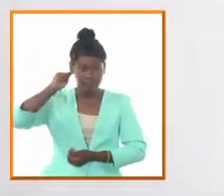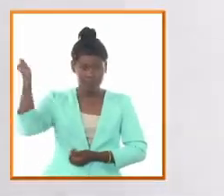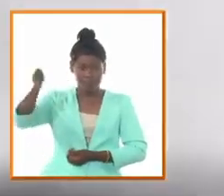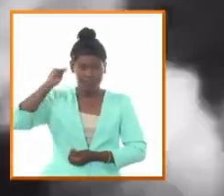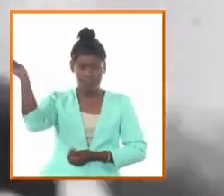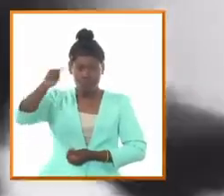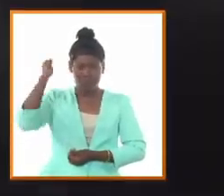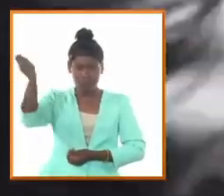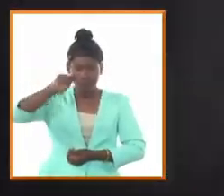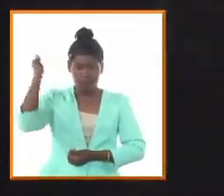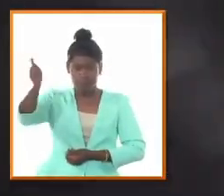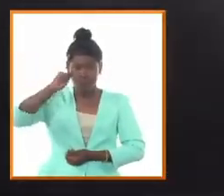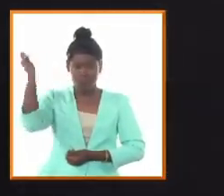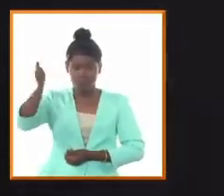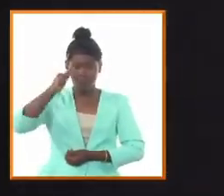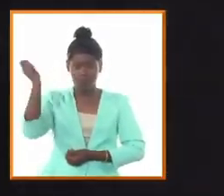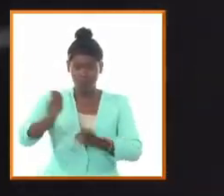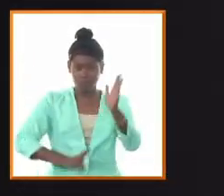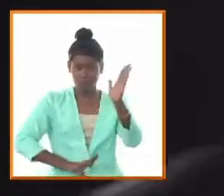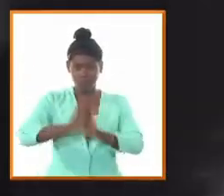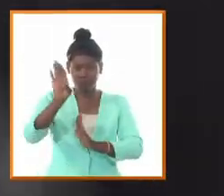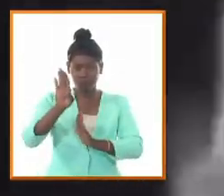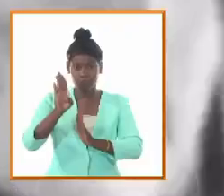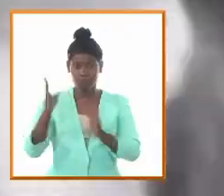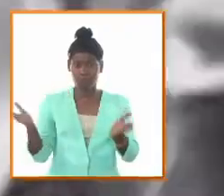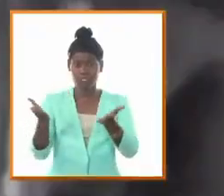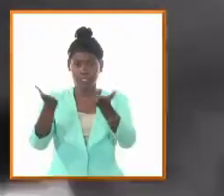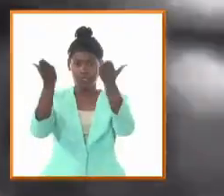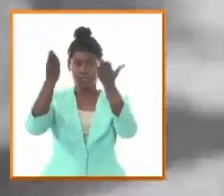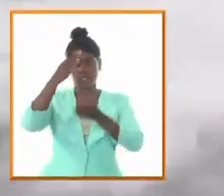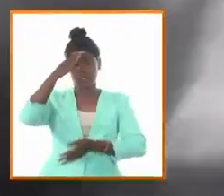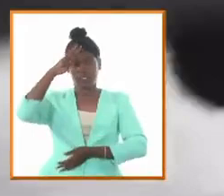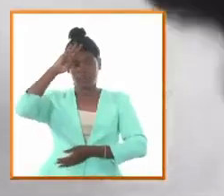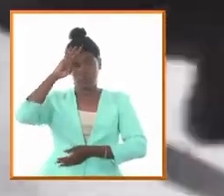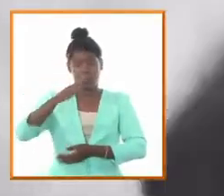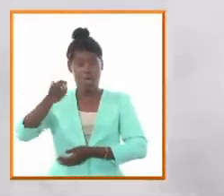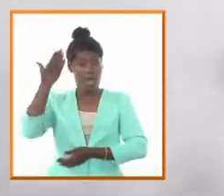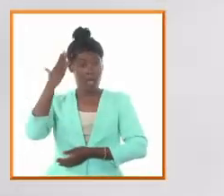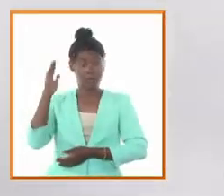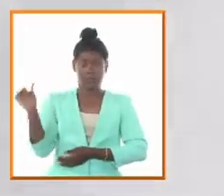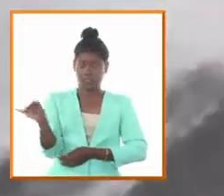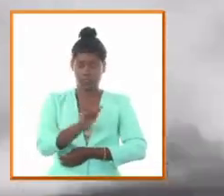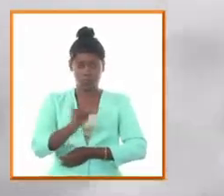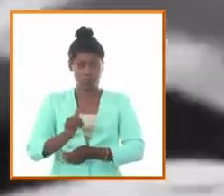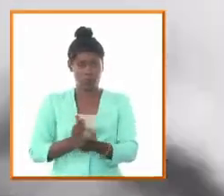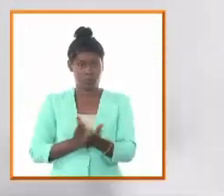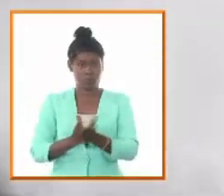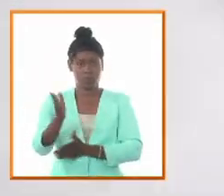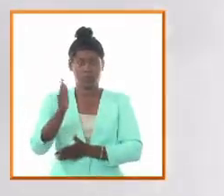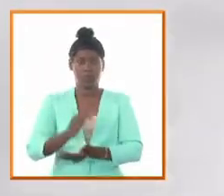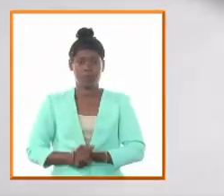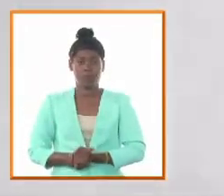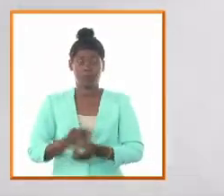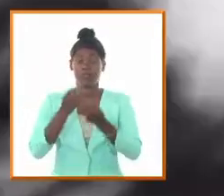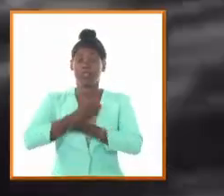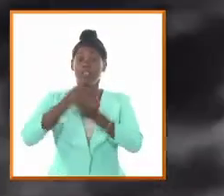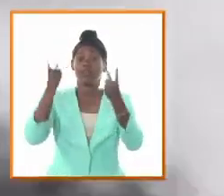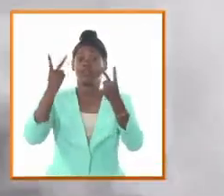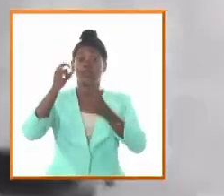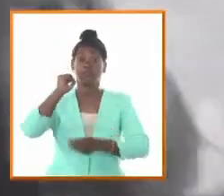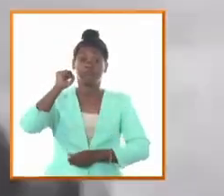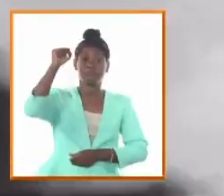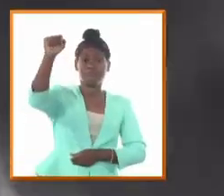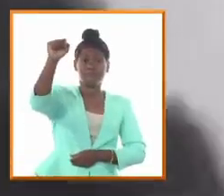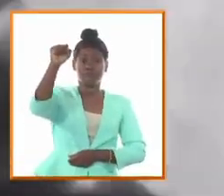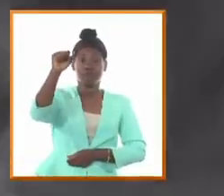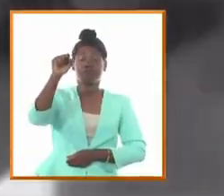como cargaba su caballería gloriosa en aquella épica contienda que vivan eternamente